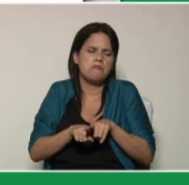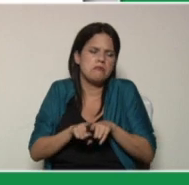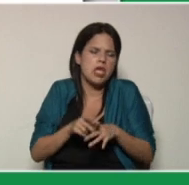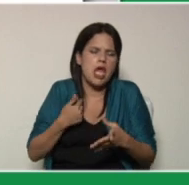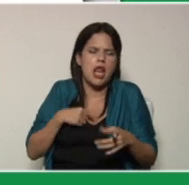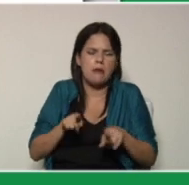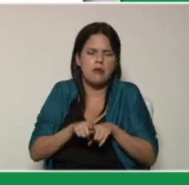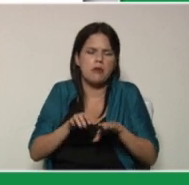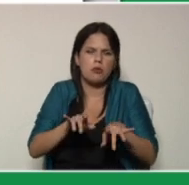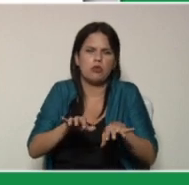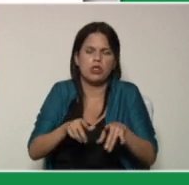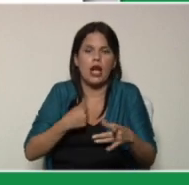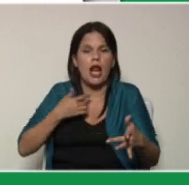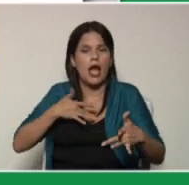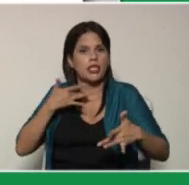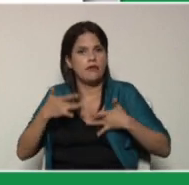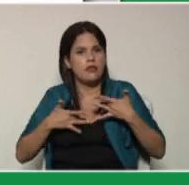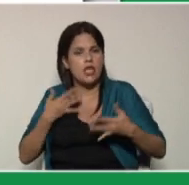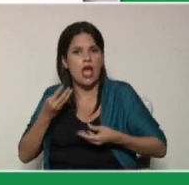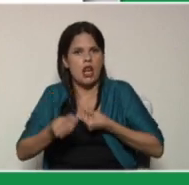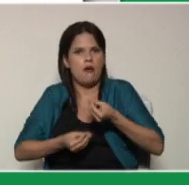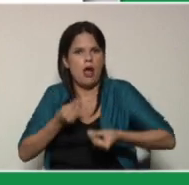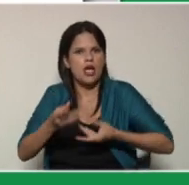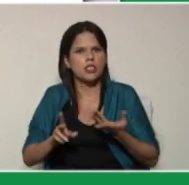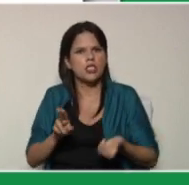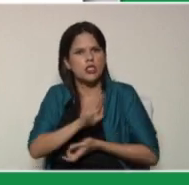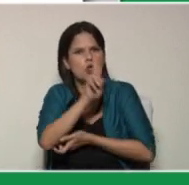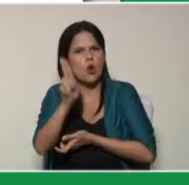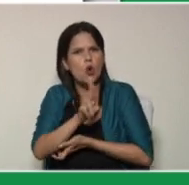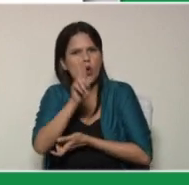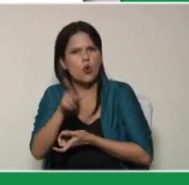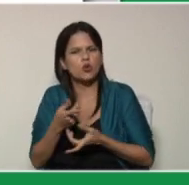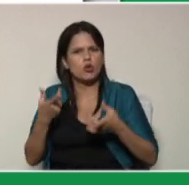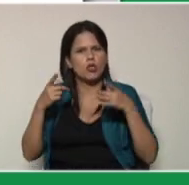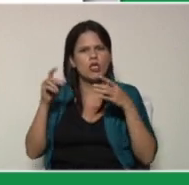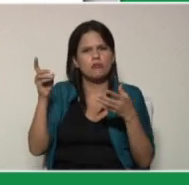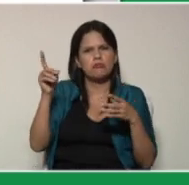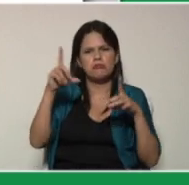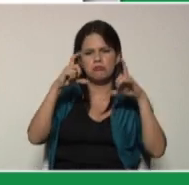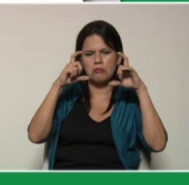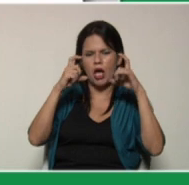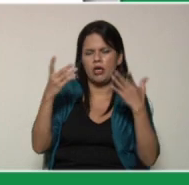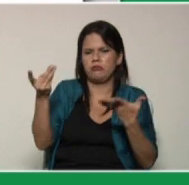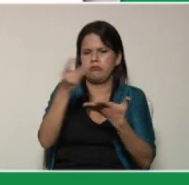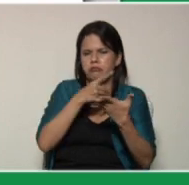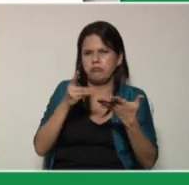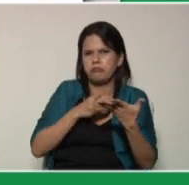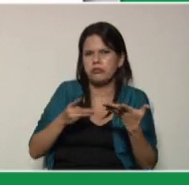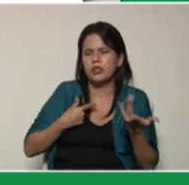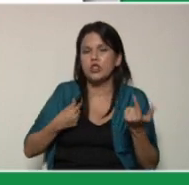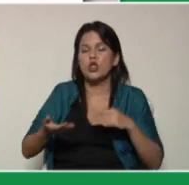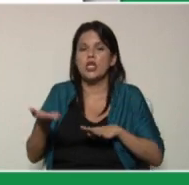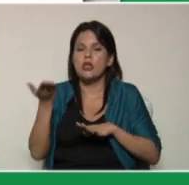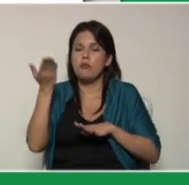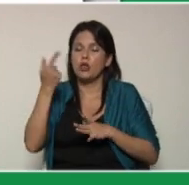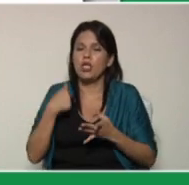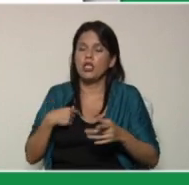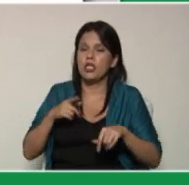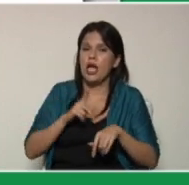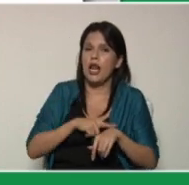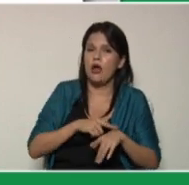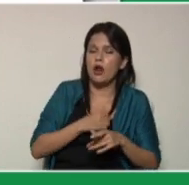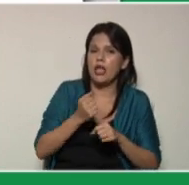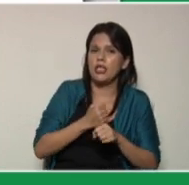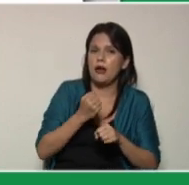las actividades las vas a utilizar haciendo uso de imágenes visuales ayudas visuales que son importantes a la hora de